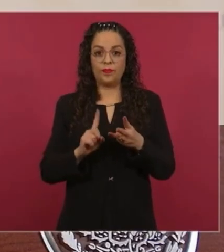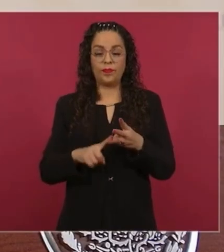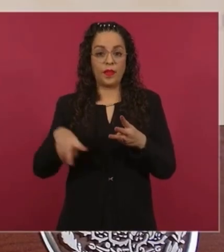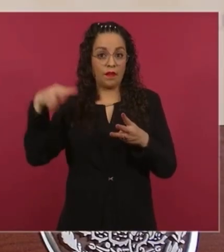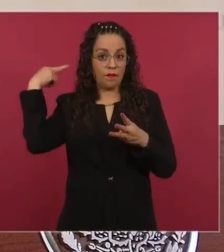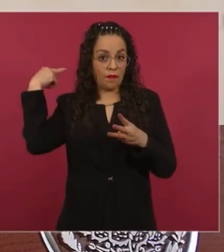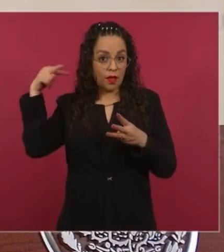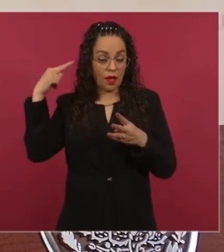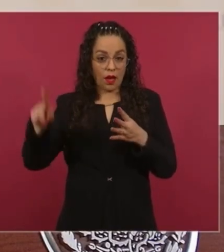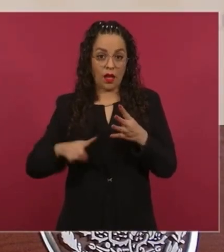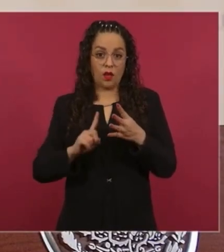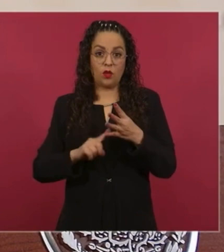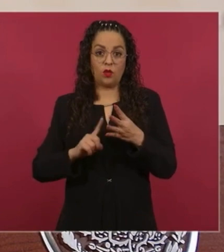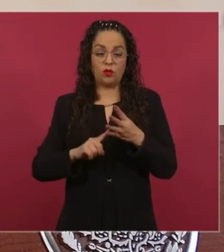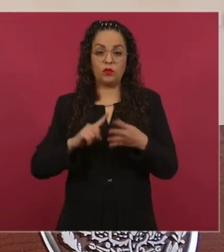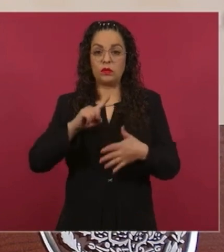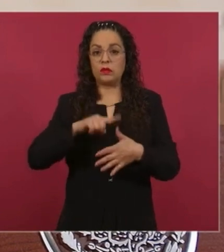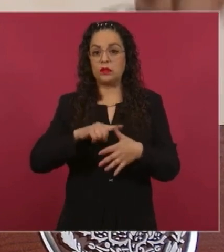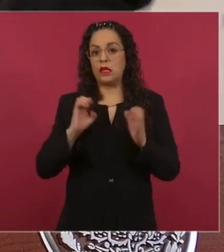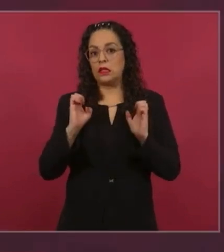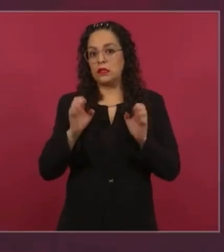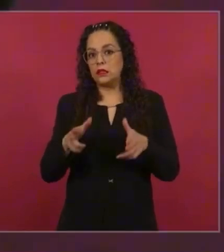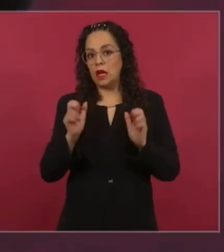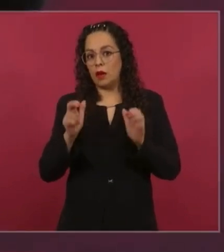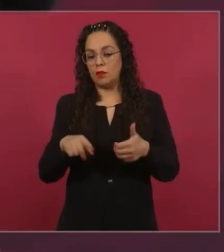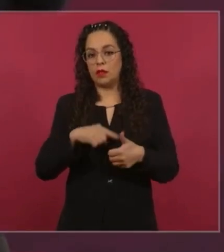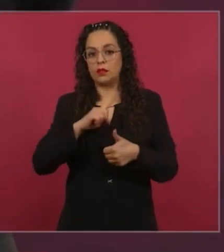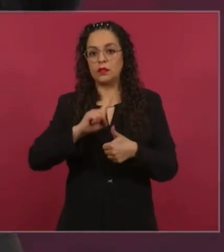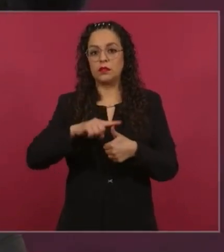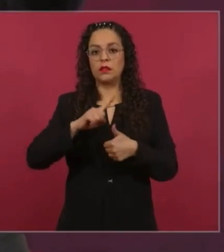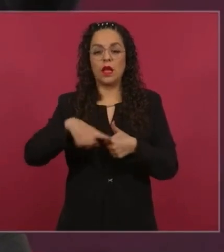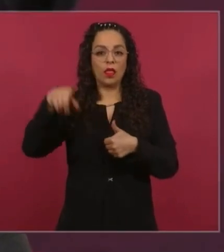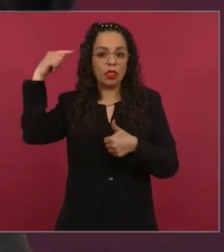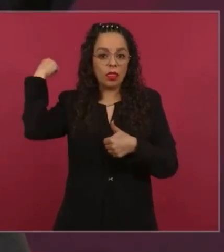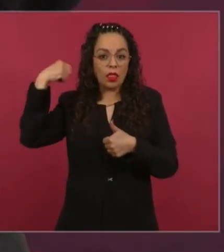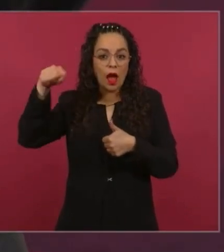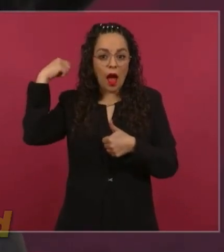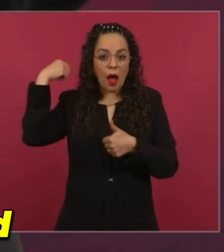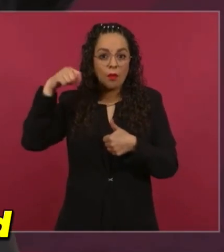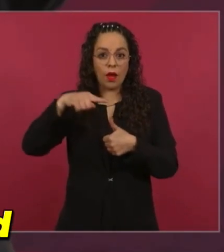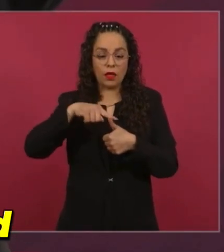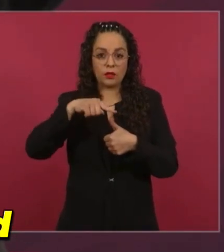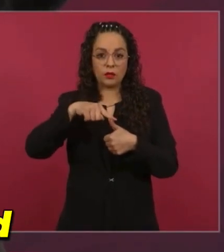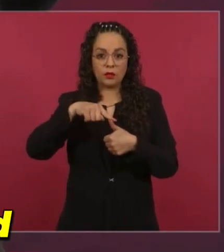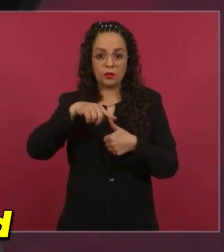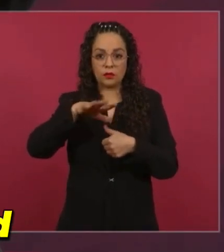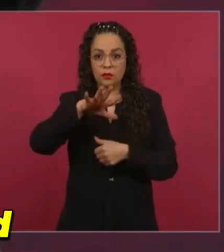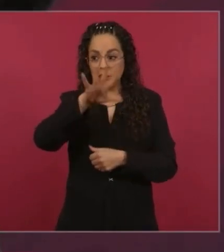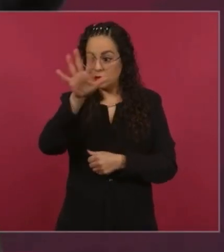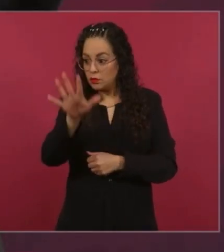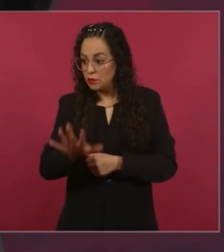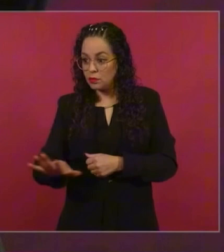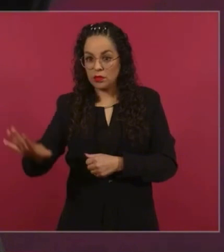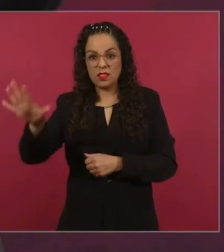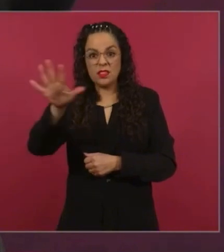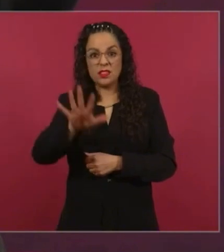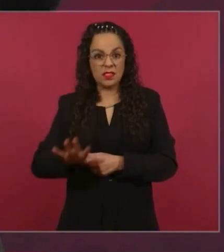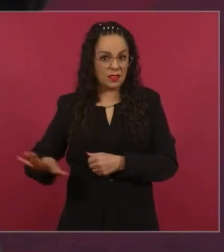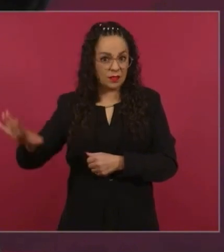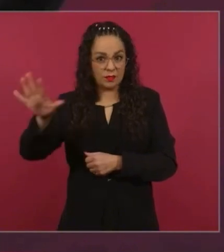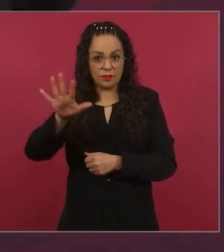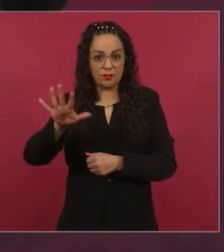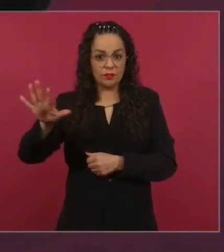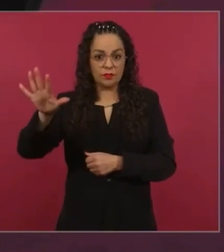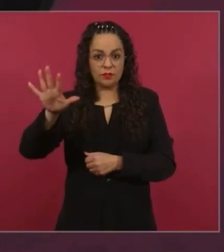Chiapas, Tabasco, todo, todo, todo, todo. Solo encontraba posibilidad de